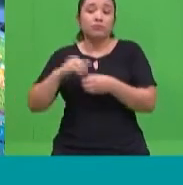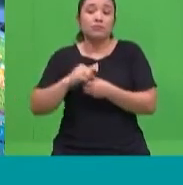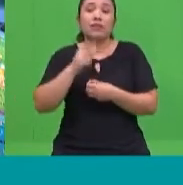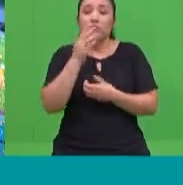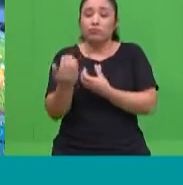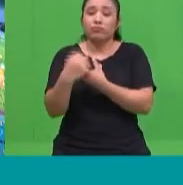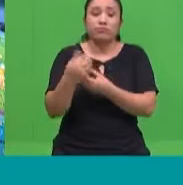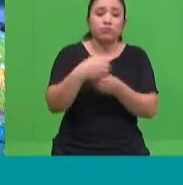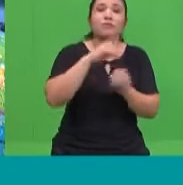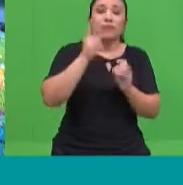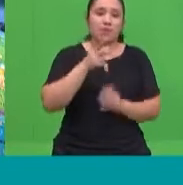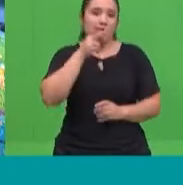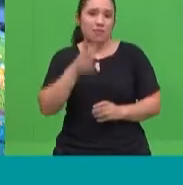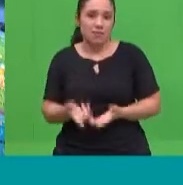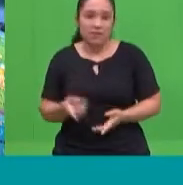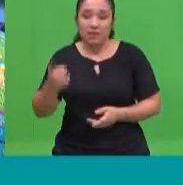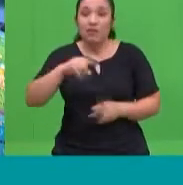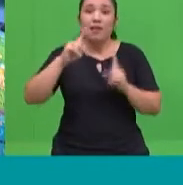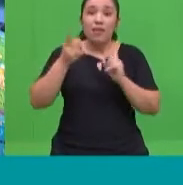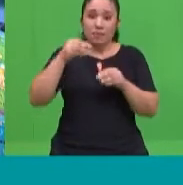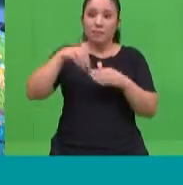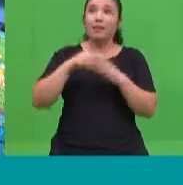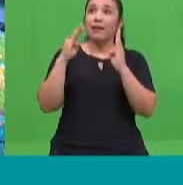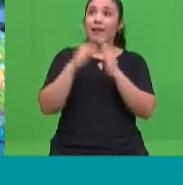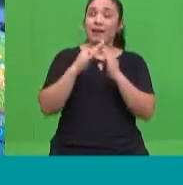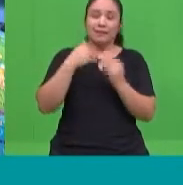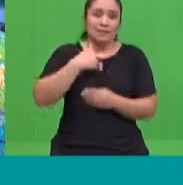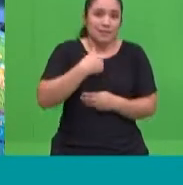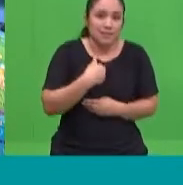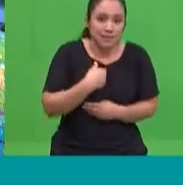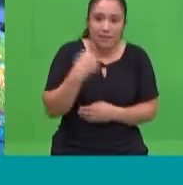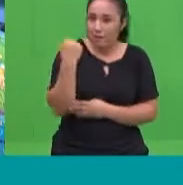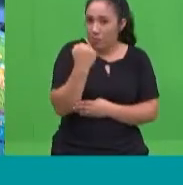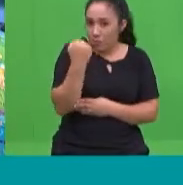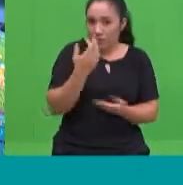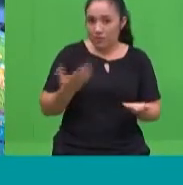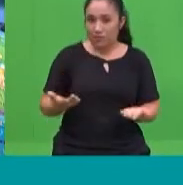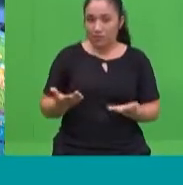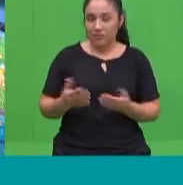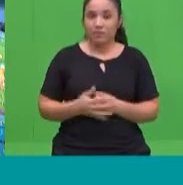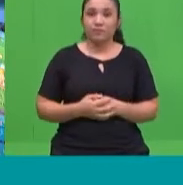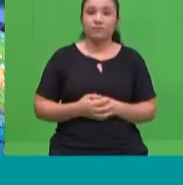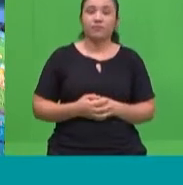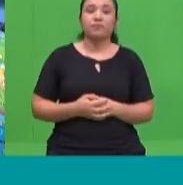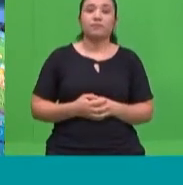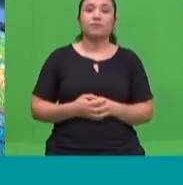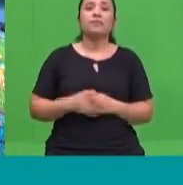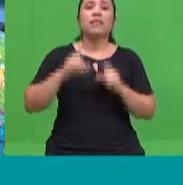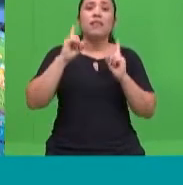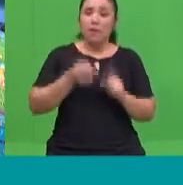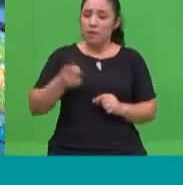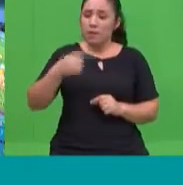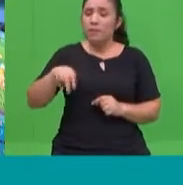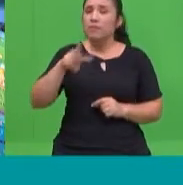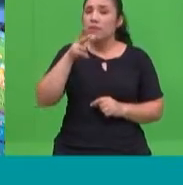incluirlos a ellos, que se sientan parte de... Porque ellos también pueden caer en un cuadro de estrés, de tensión,